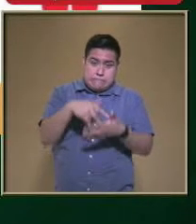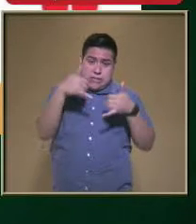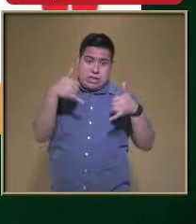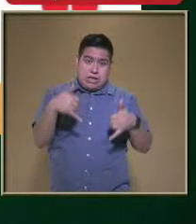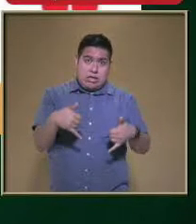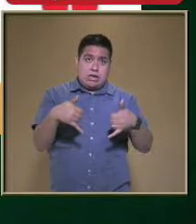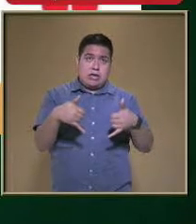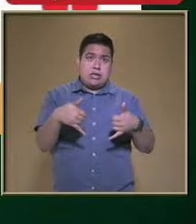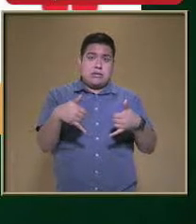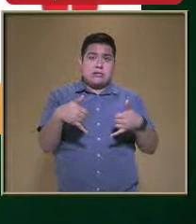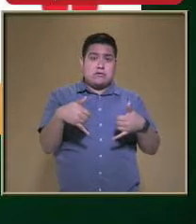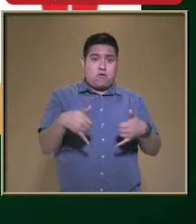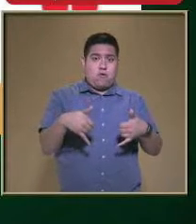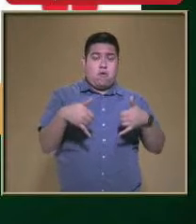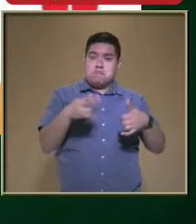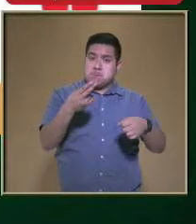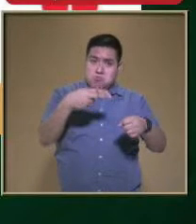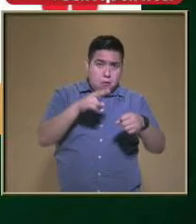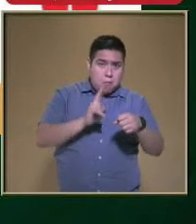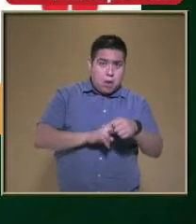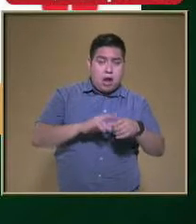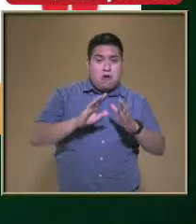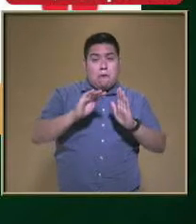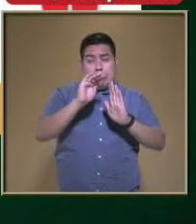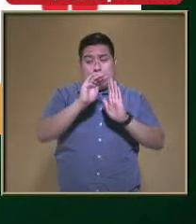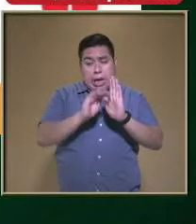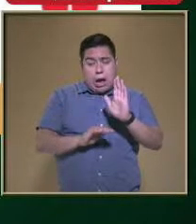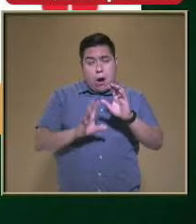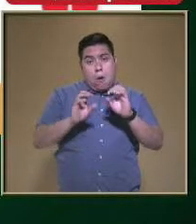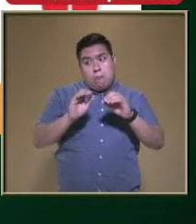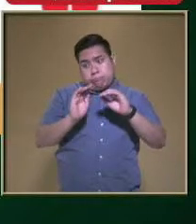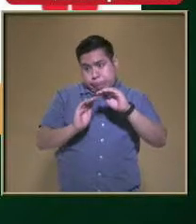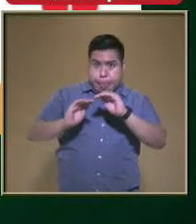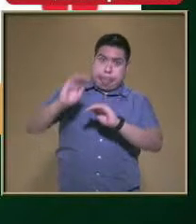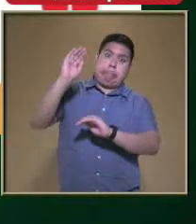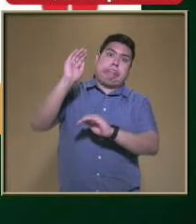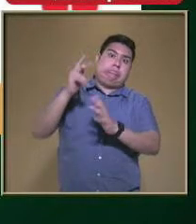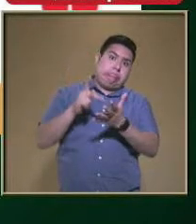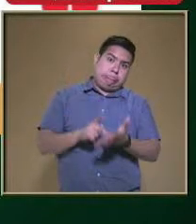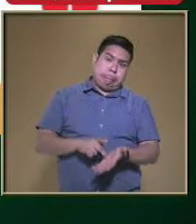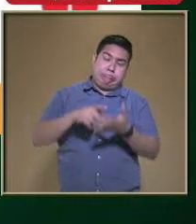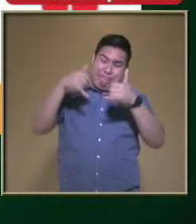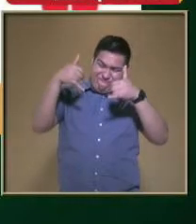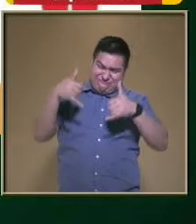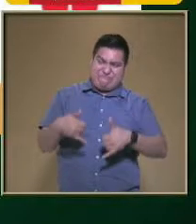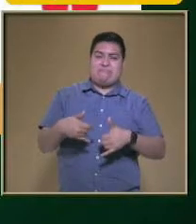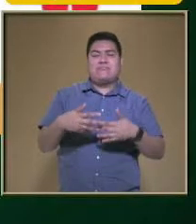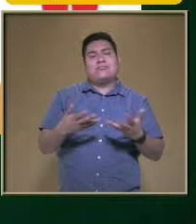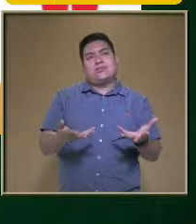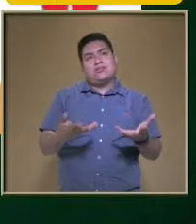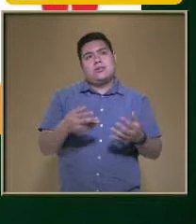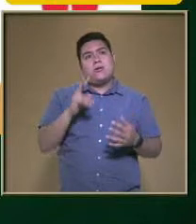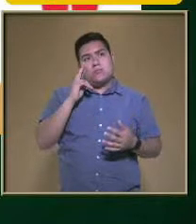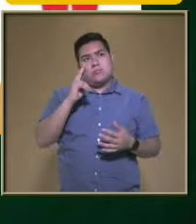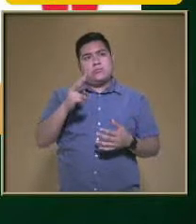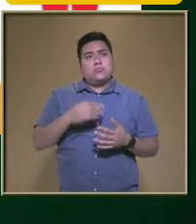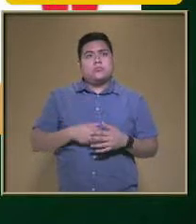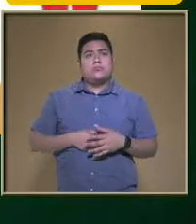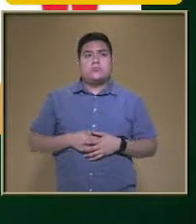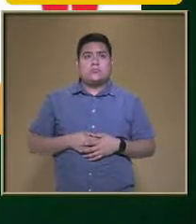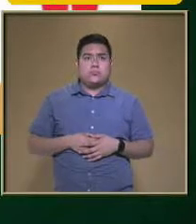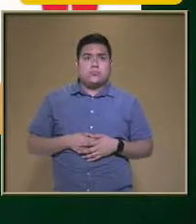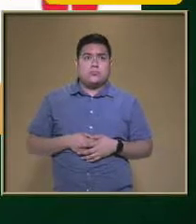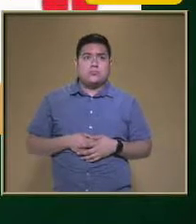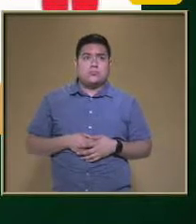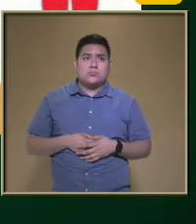Nuestro peso Está dentro de lo normal Está bajo Tenemos sobrepeso O estamos llegando A la obesidad Observen ustedes Como en